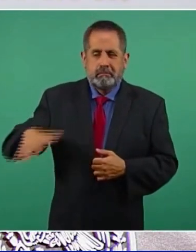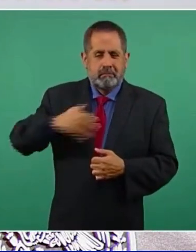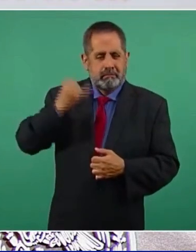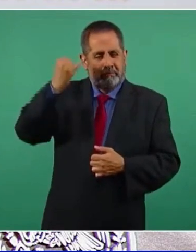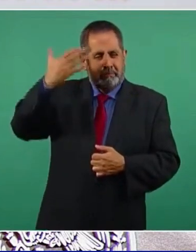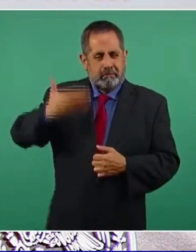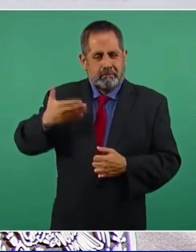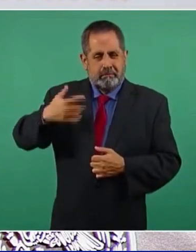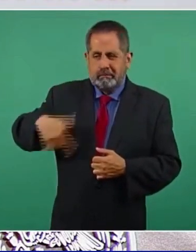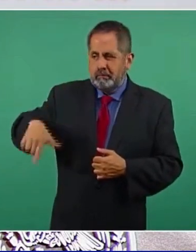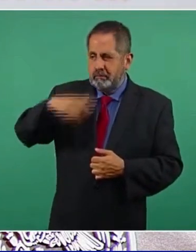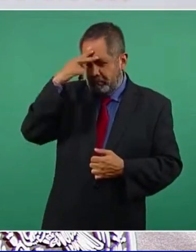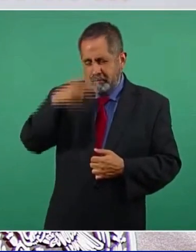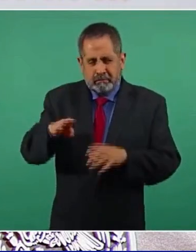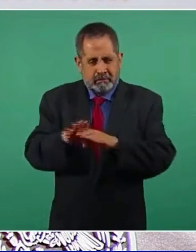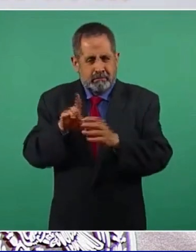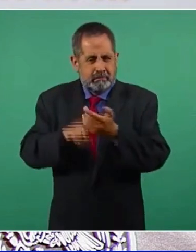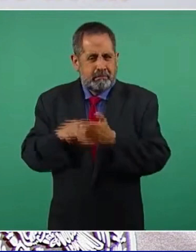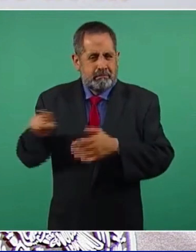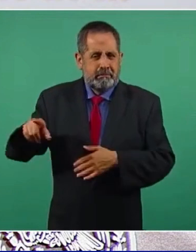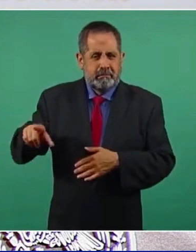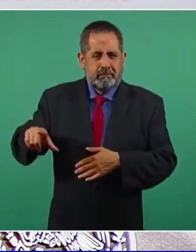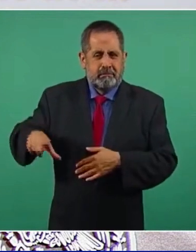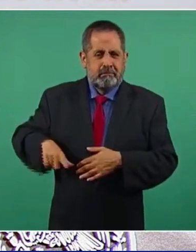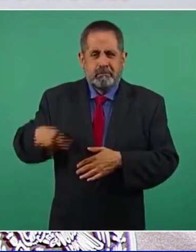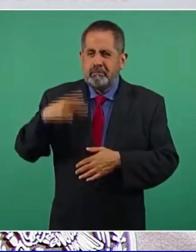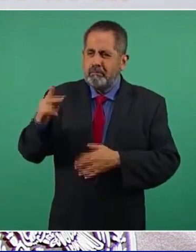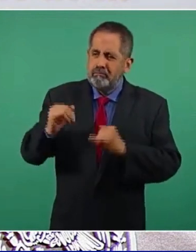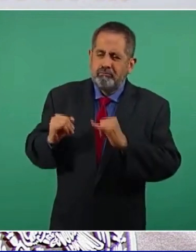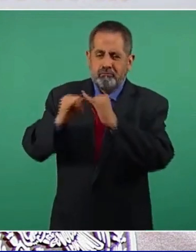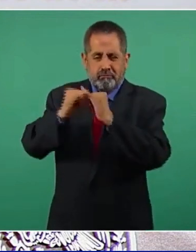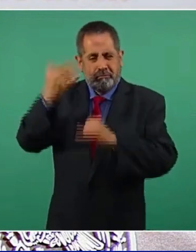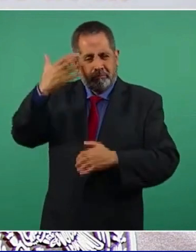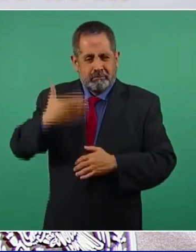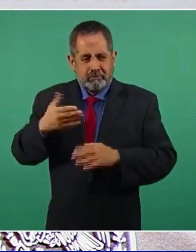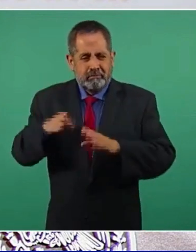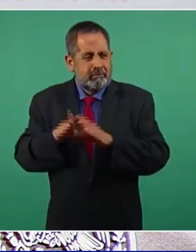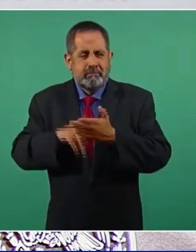¿Cómo queda el Estado mexicano, sus instituciones?